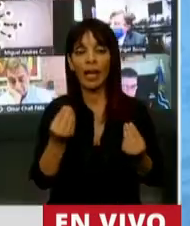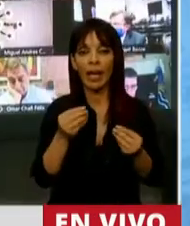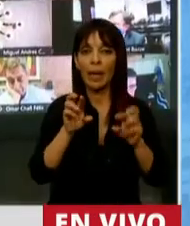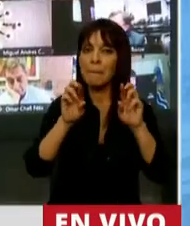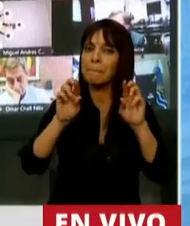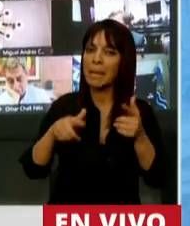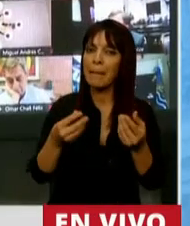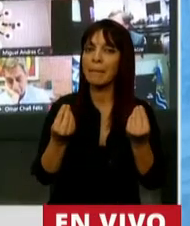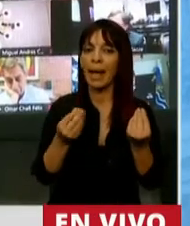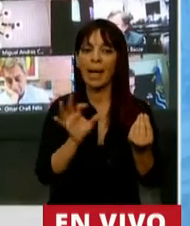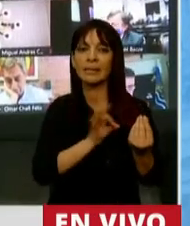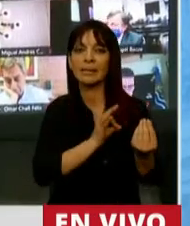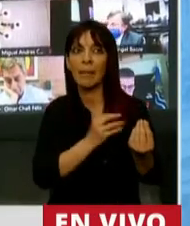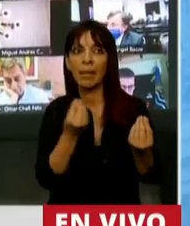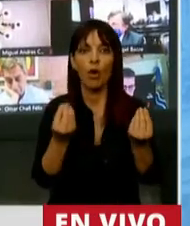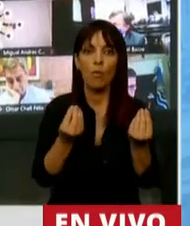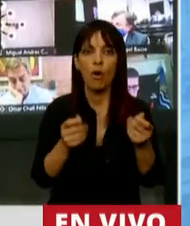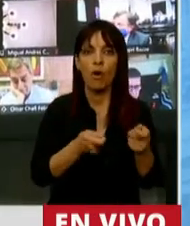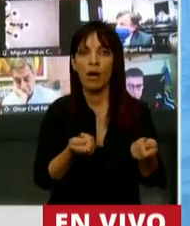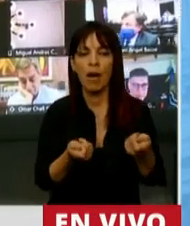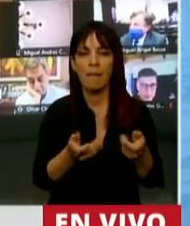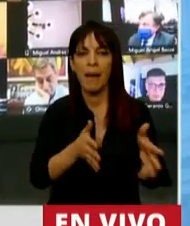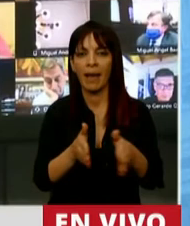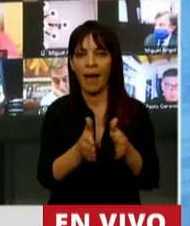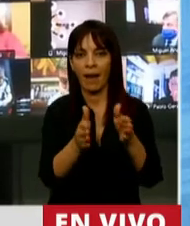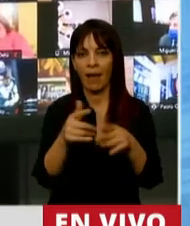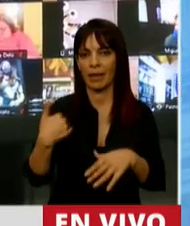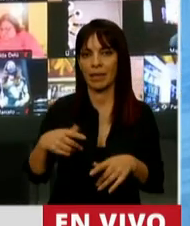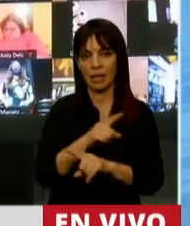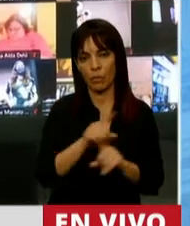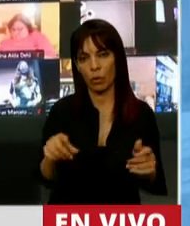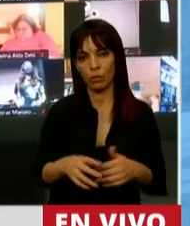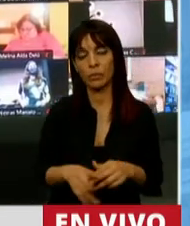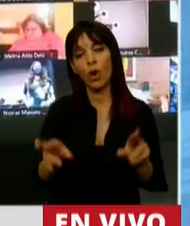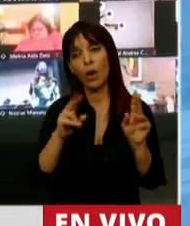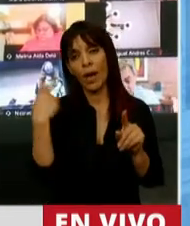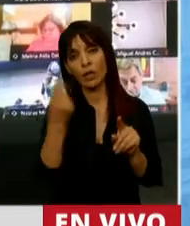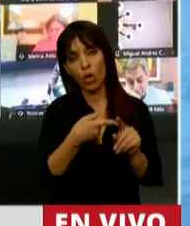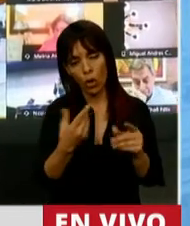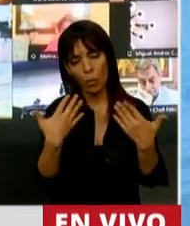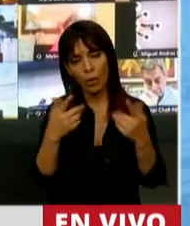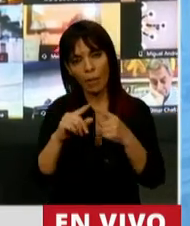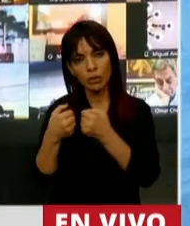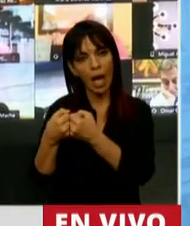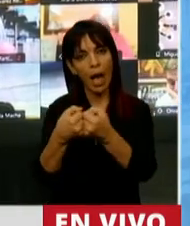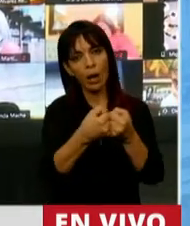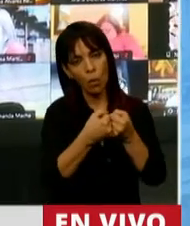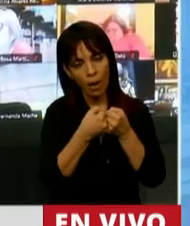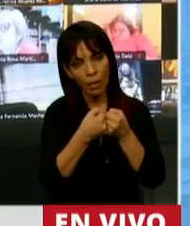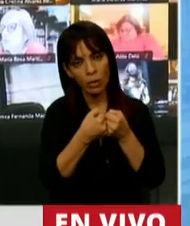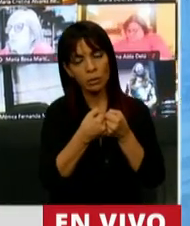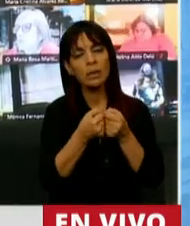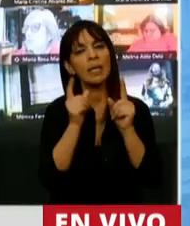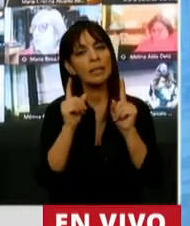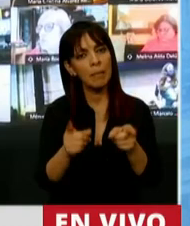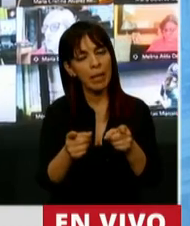para saber qué hacer con el país. Ojalá podamos juntos pararnos en las coincidencias y pactar en